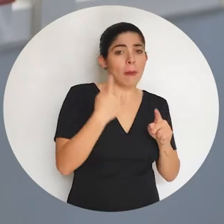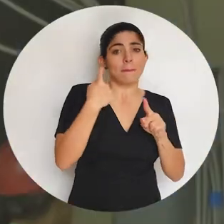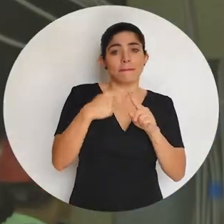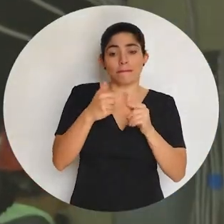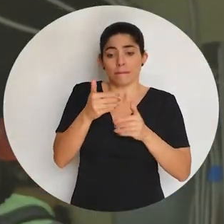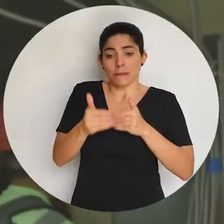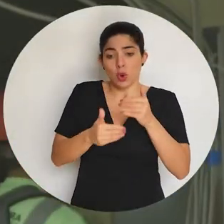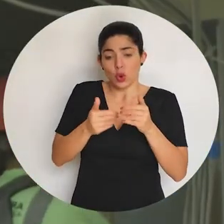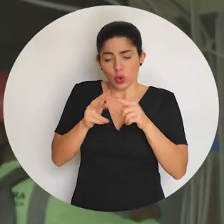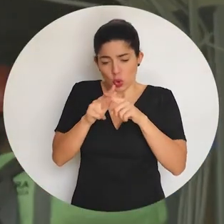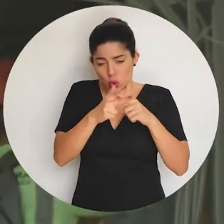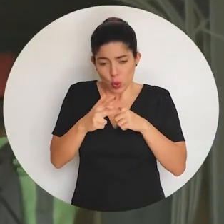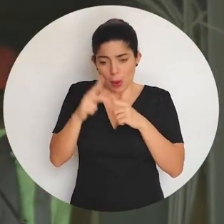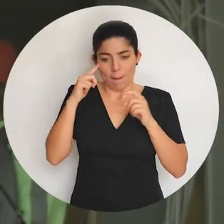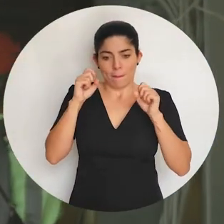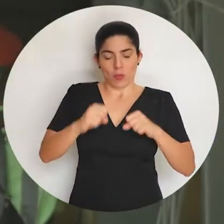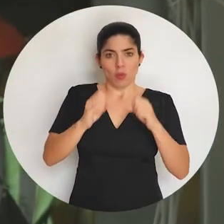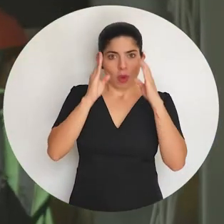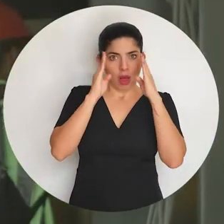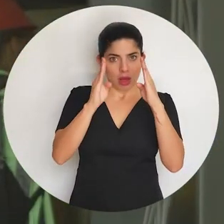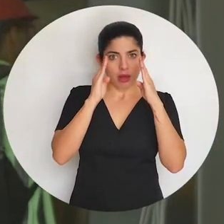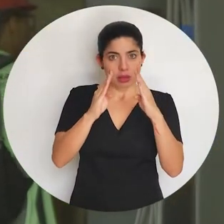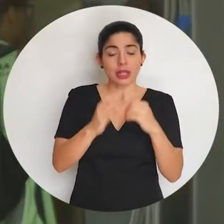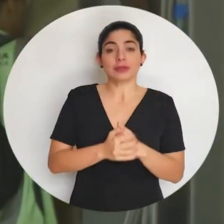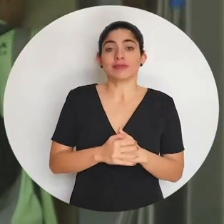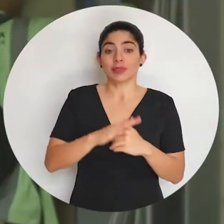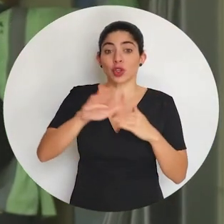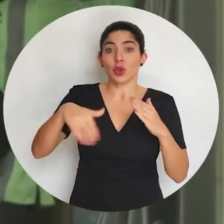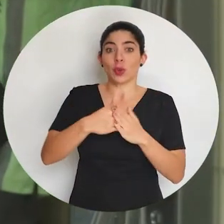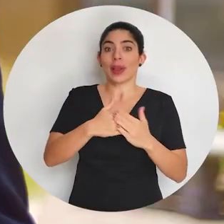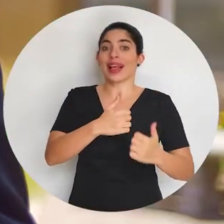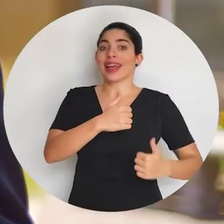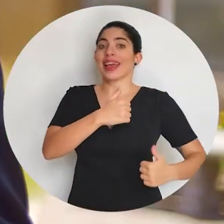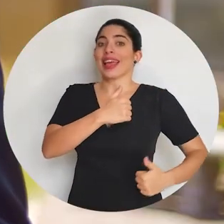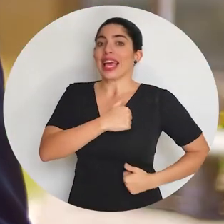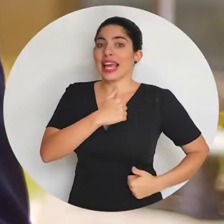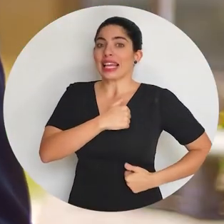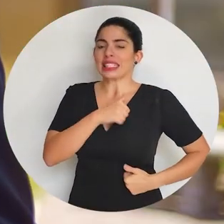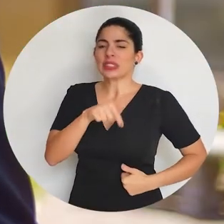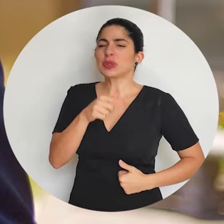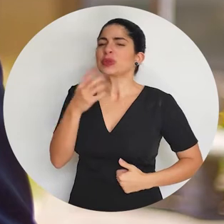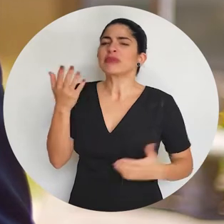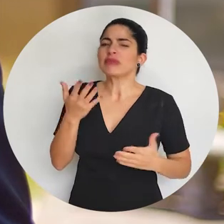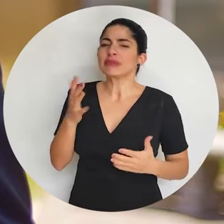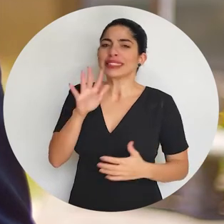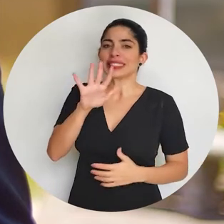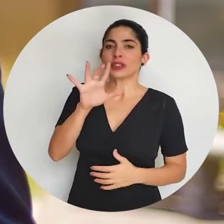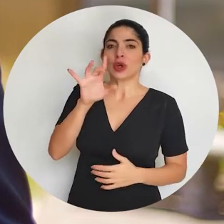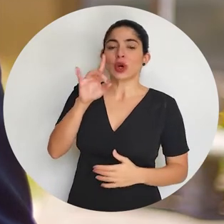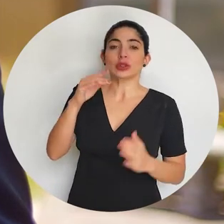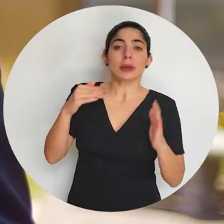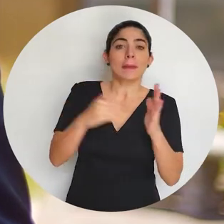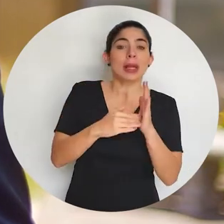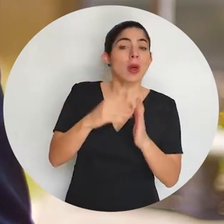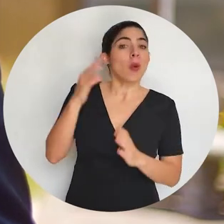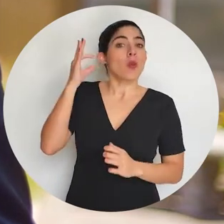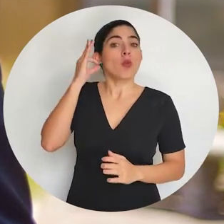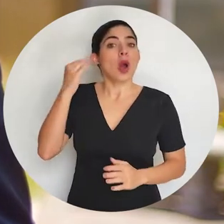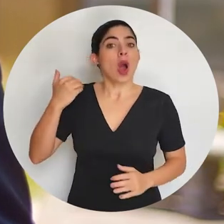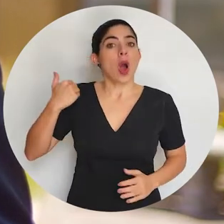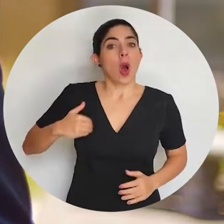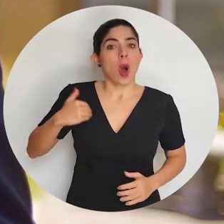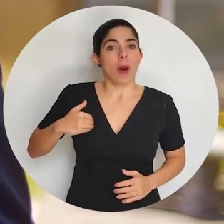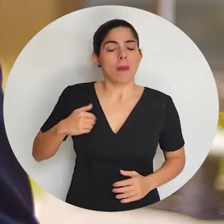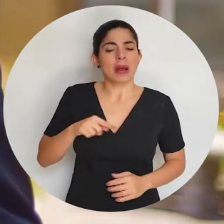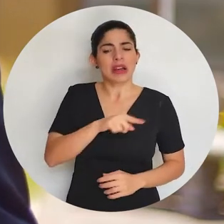y afinar los protocolos de atención. Nuestro ejército, de 58,000 mujeres